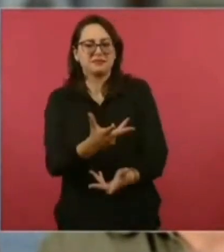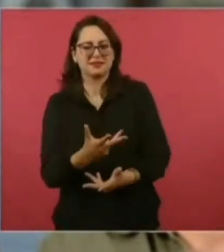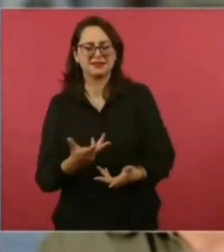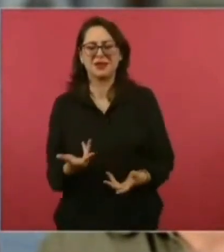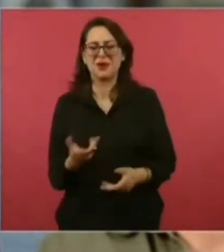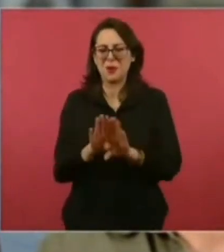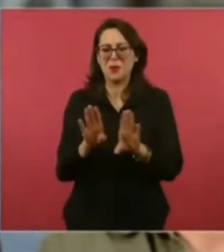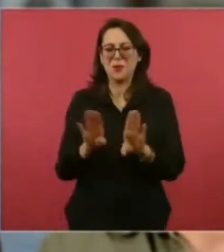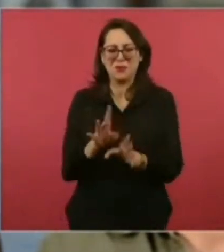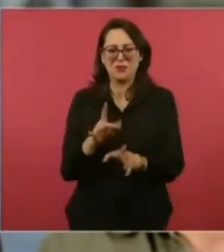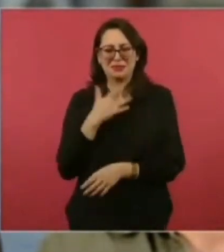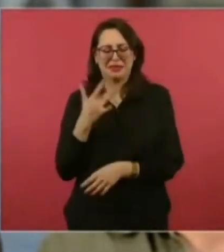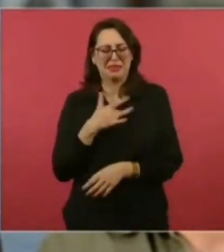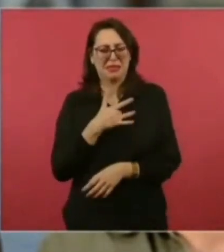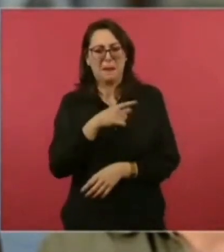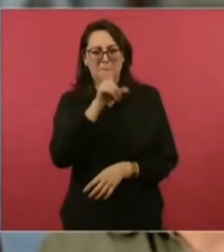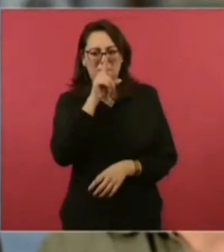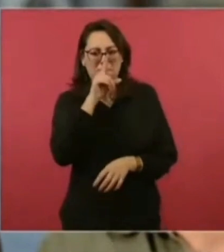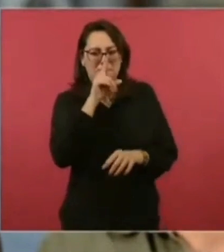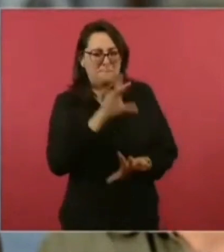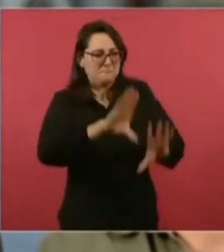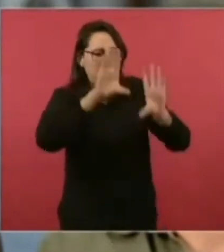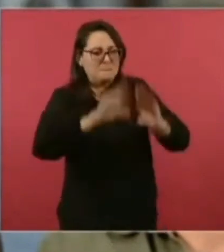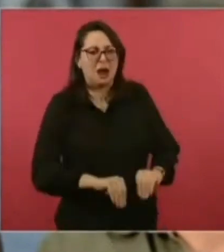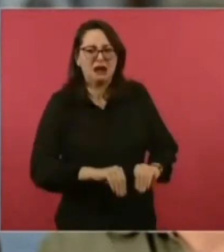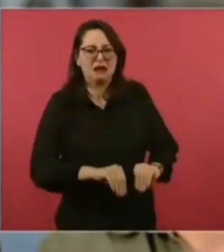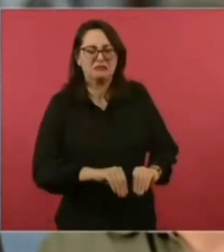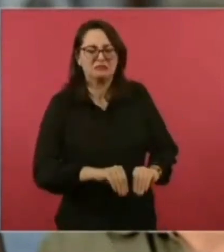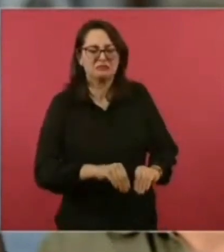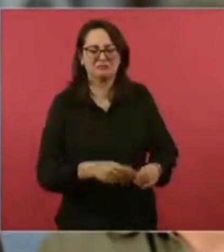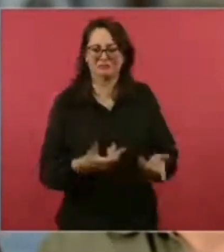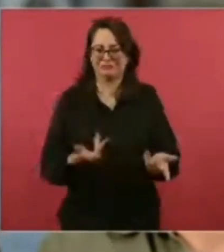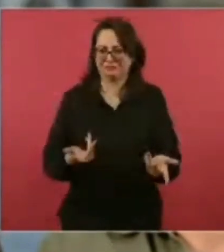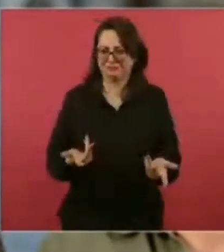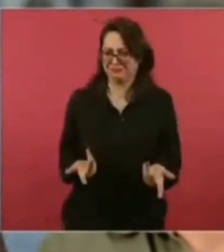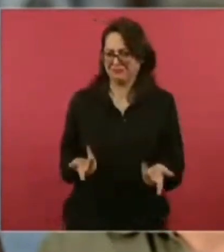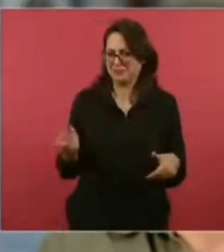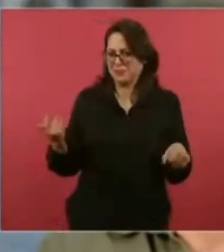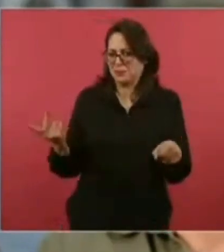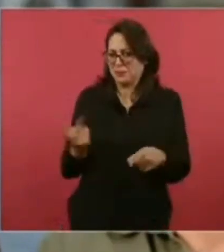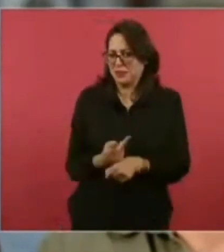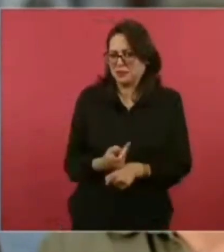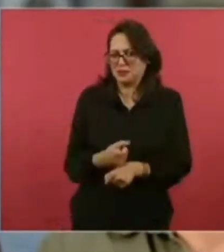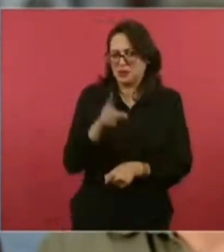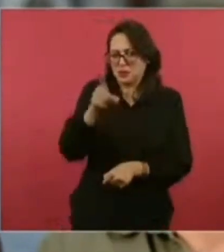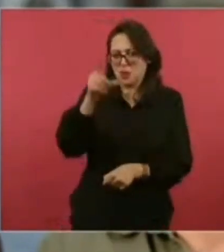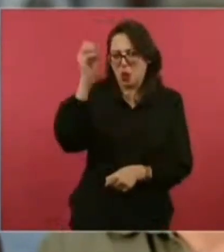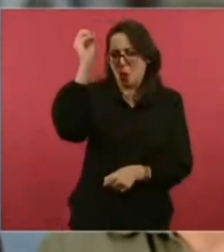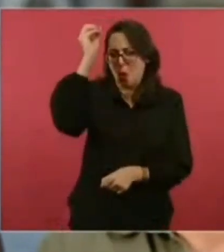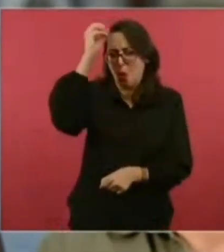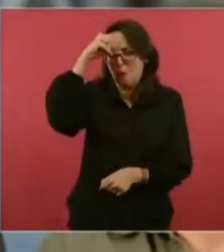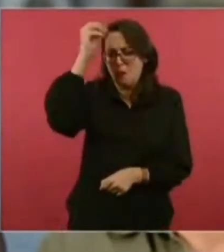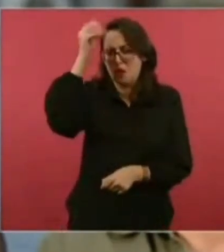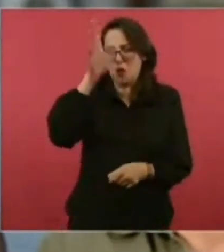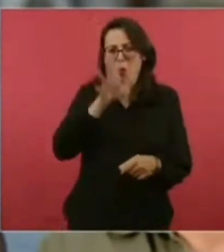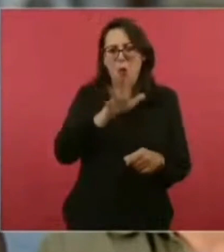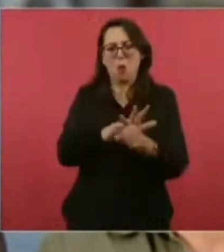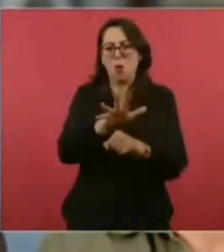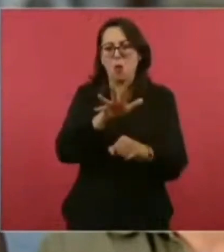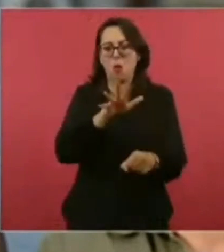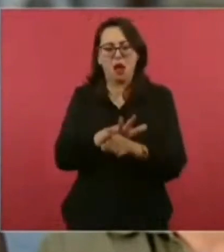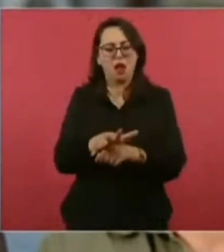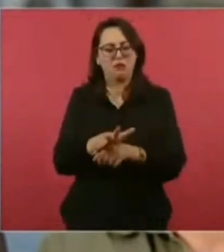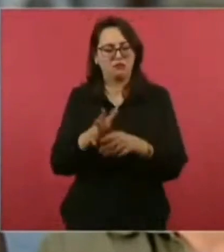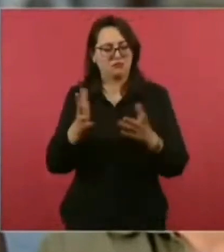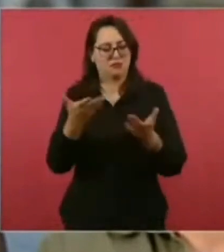pues así, como una censura previa, como una mordaza, porque ni siquiera saben qué es lo que iba a opinar usted, sino que previamente le dicen ya